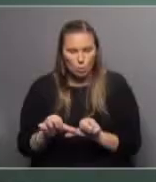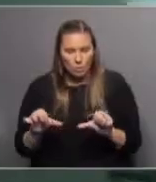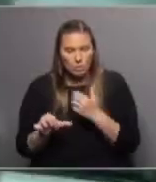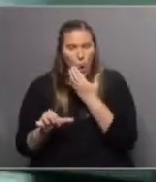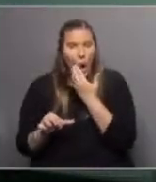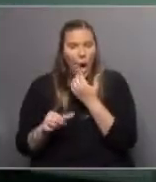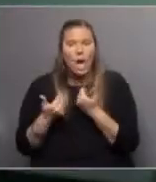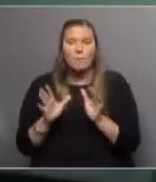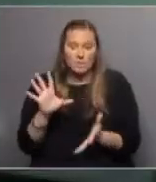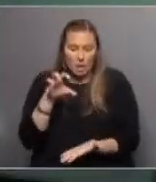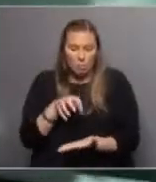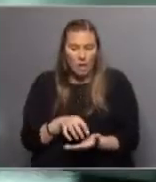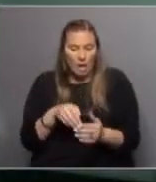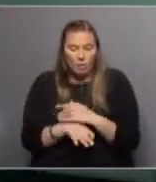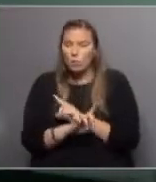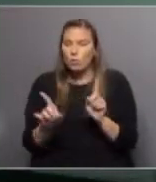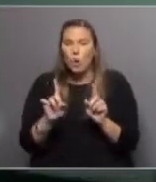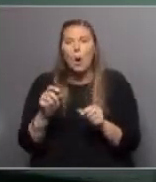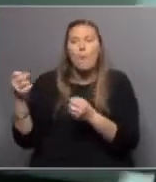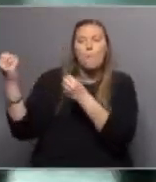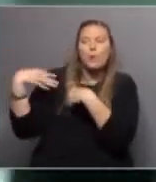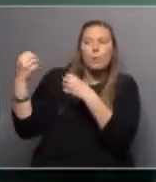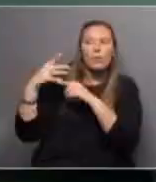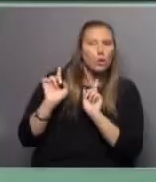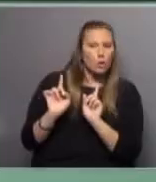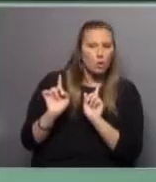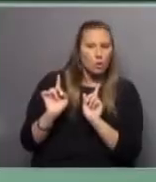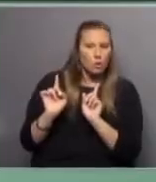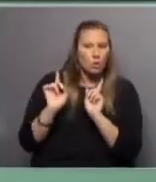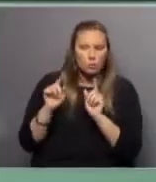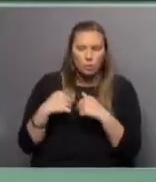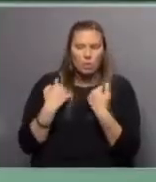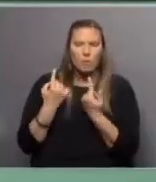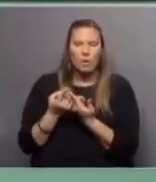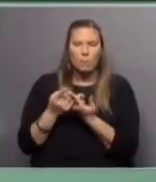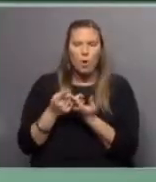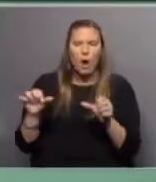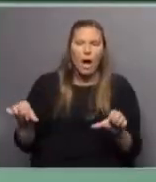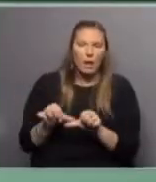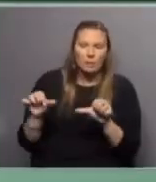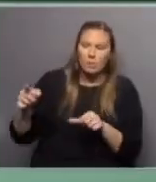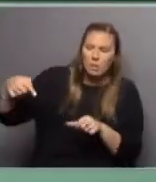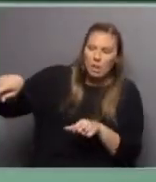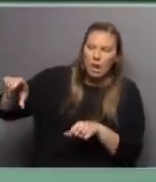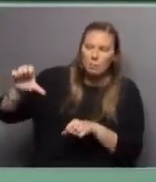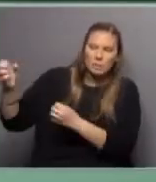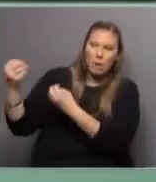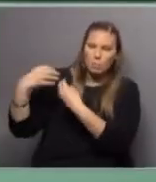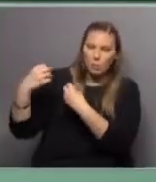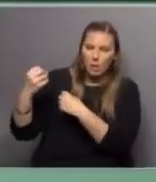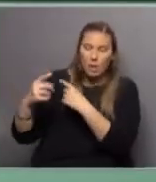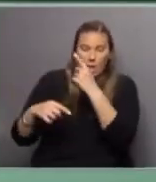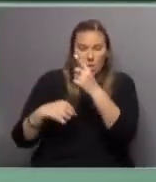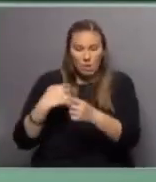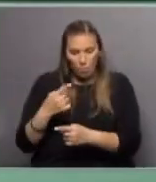no dentro de la planta sino nuestros proveedores. Nosotros tenemos que trazar todas las actividades que hacen nuestros proveedores luego